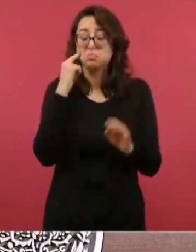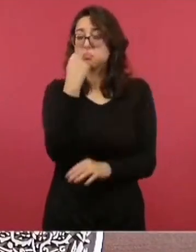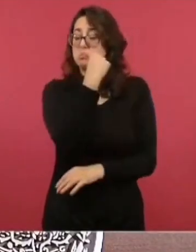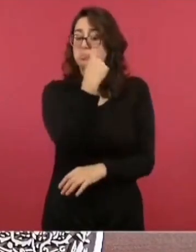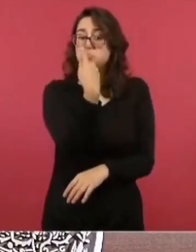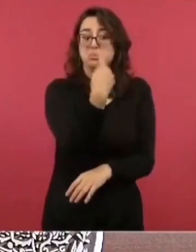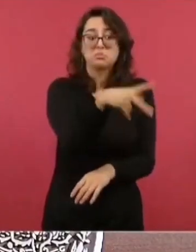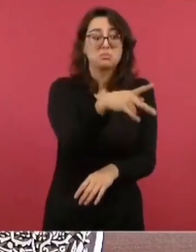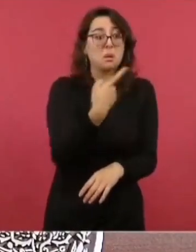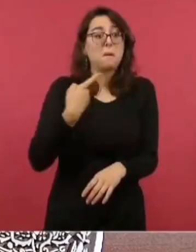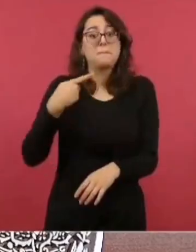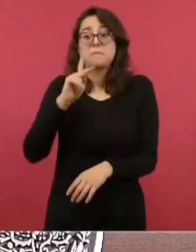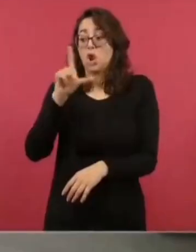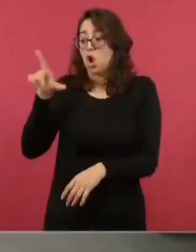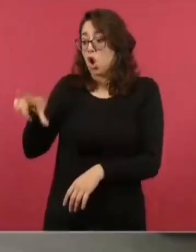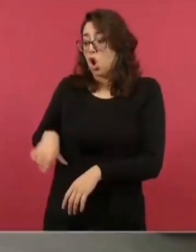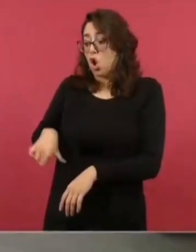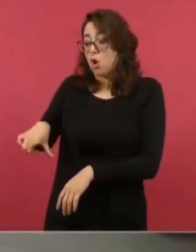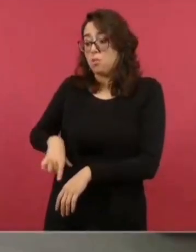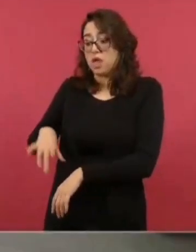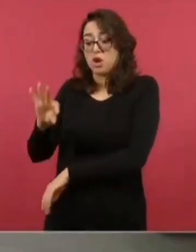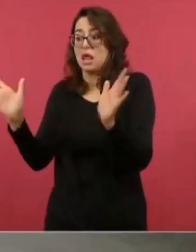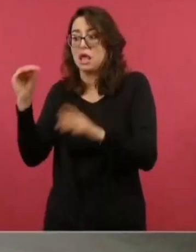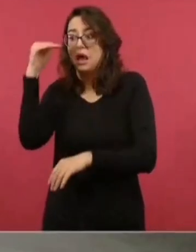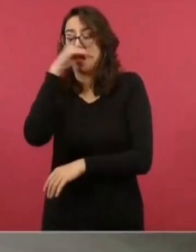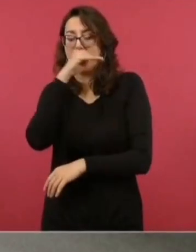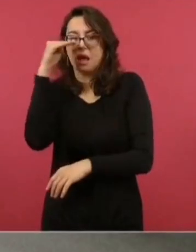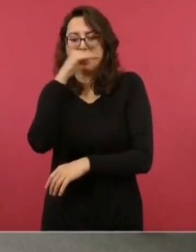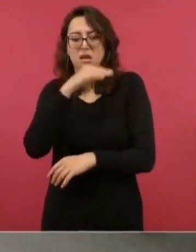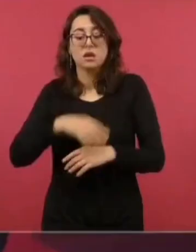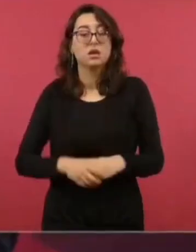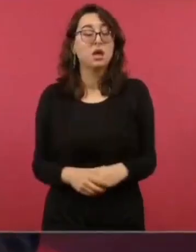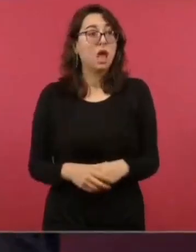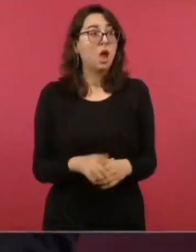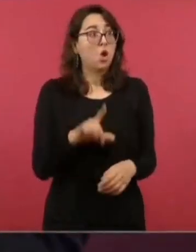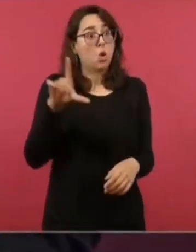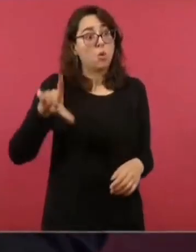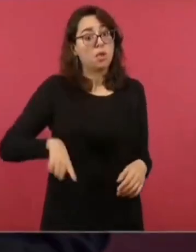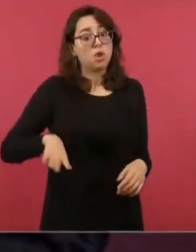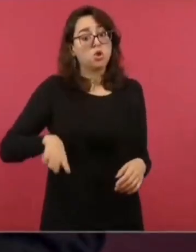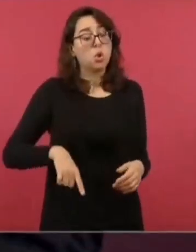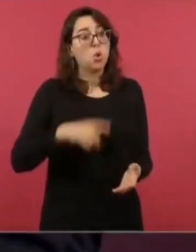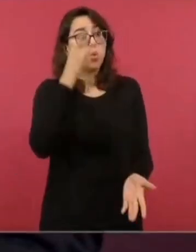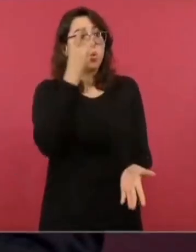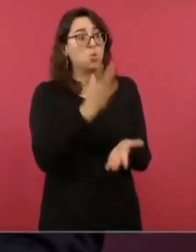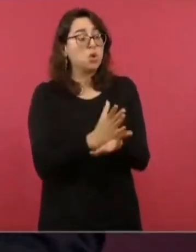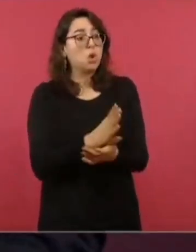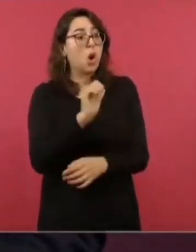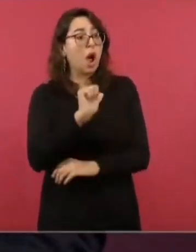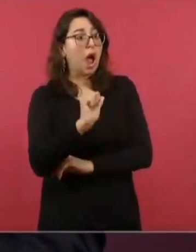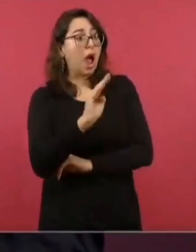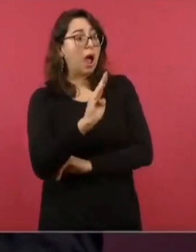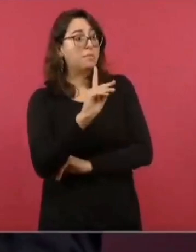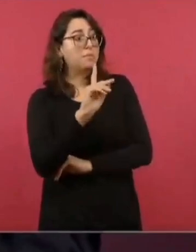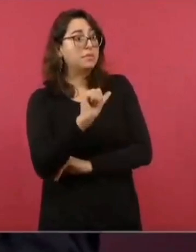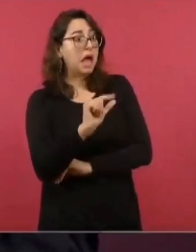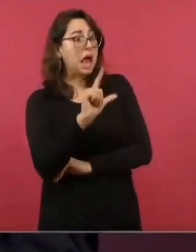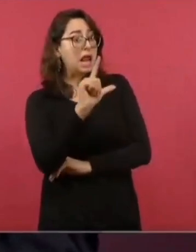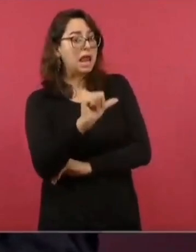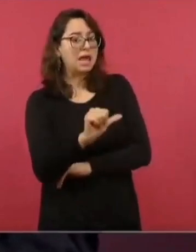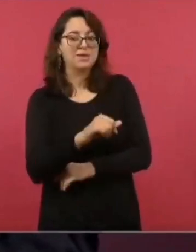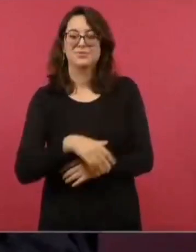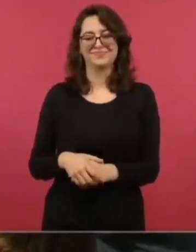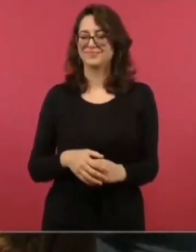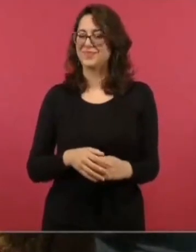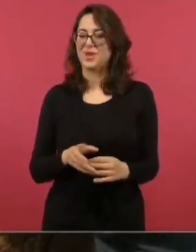gratuita. ¿En sector salud solamente será Abdalá? No, no necesariamente, no, no, no. Ahí también podríamos elegir. Eso lo estás tú